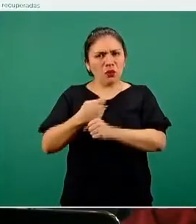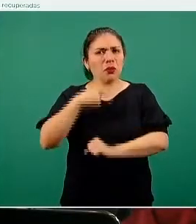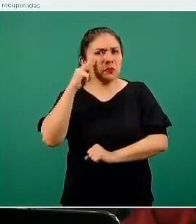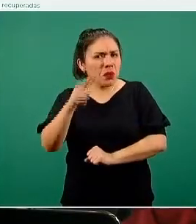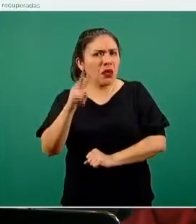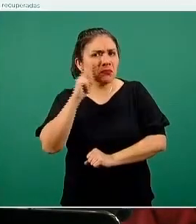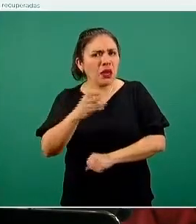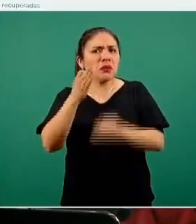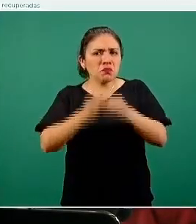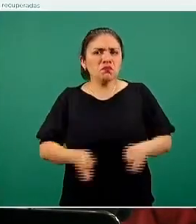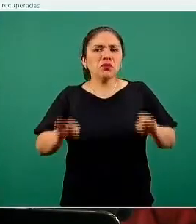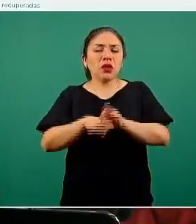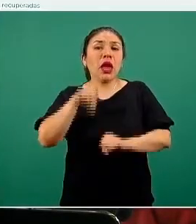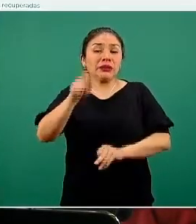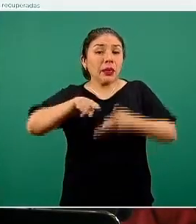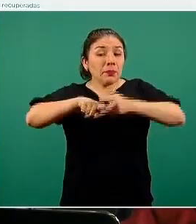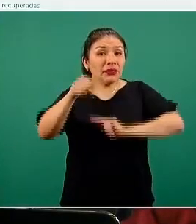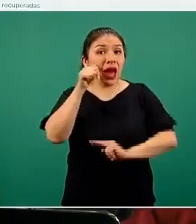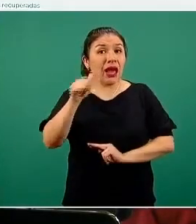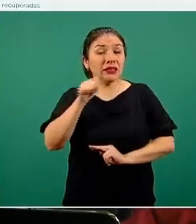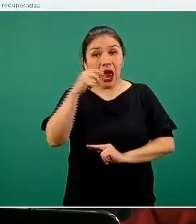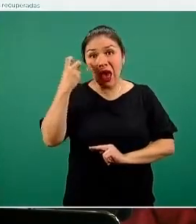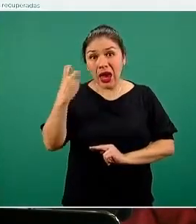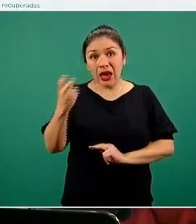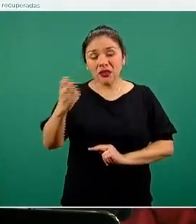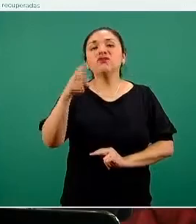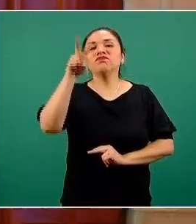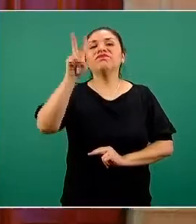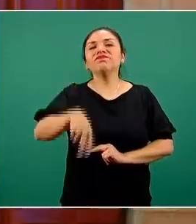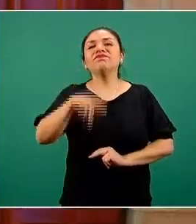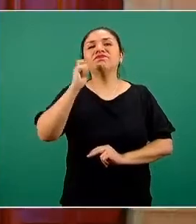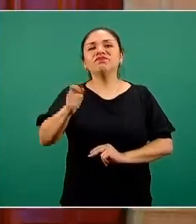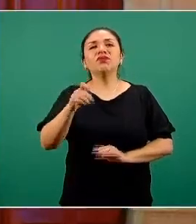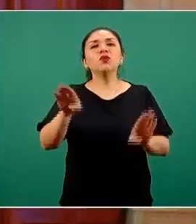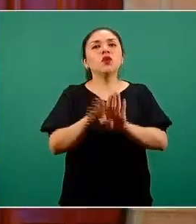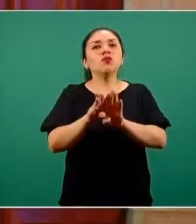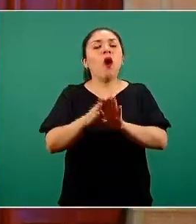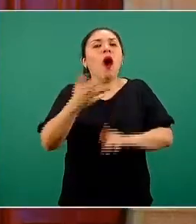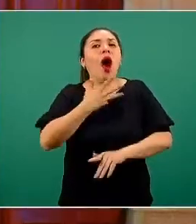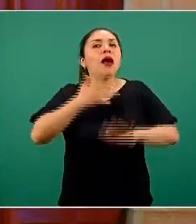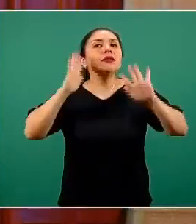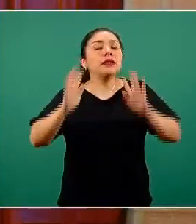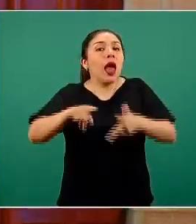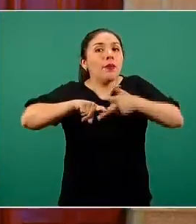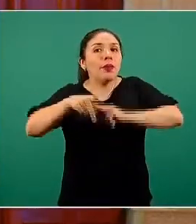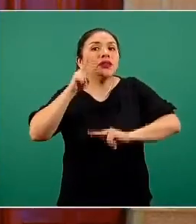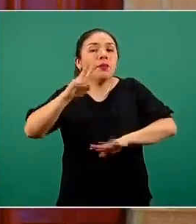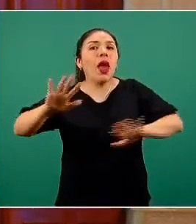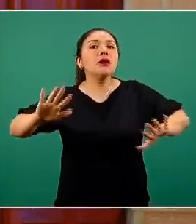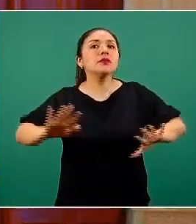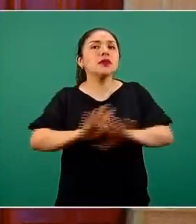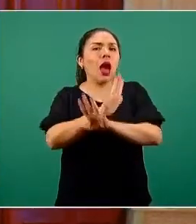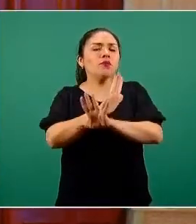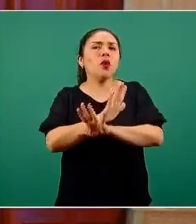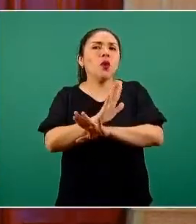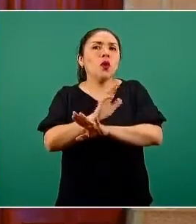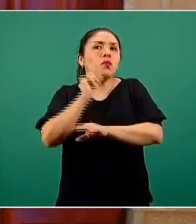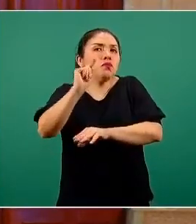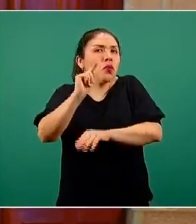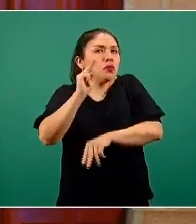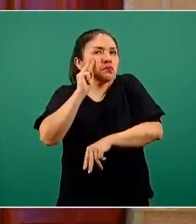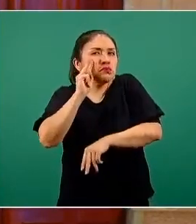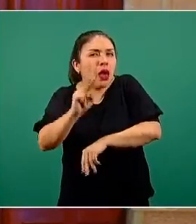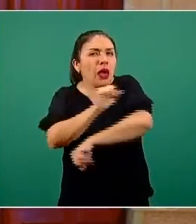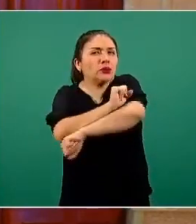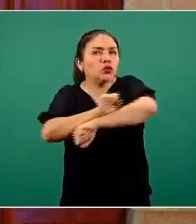resaltado desde el día de ayer es que esto definitivamente es un cambio, al menos ya temporal o preliminar